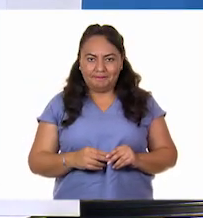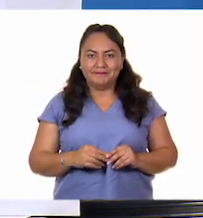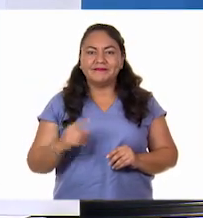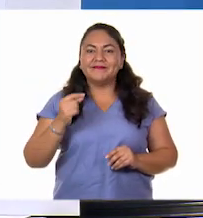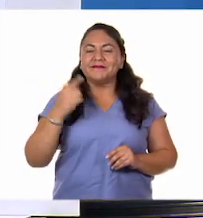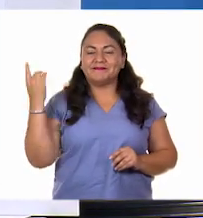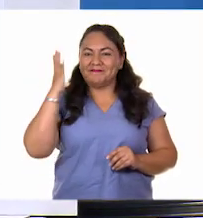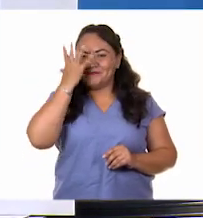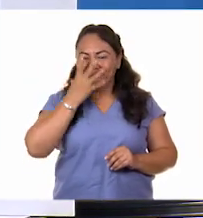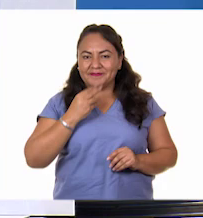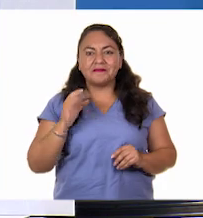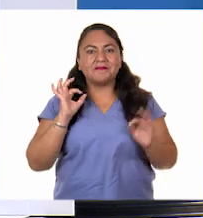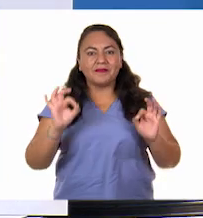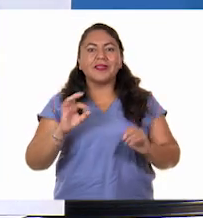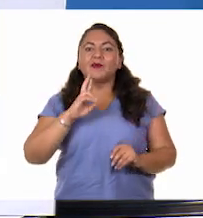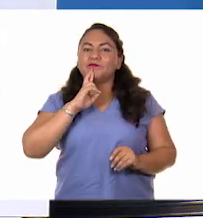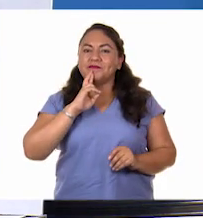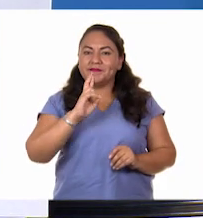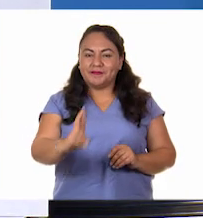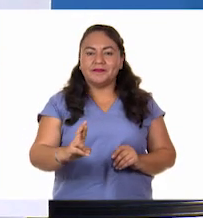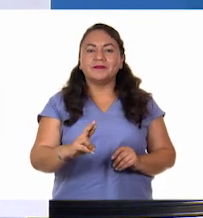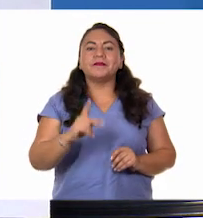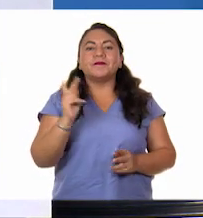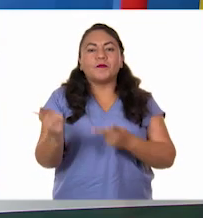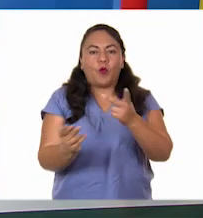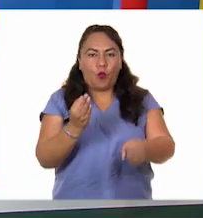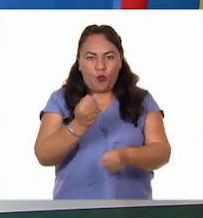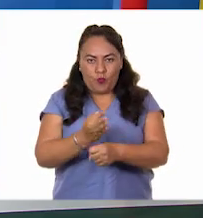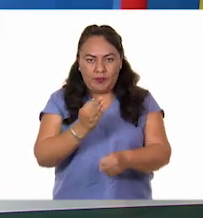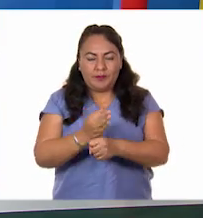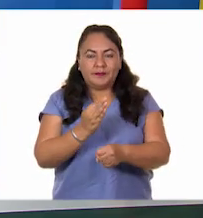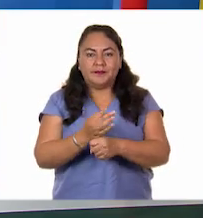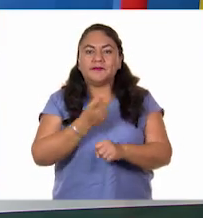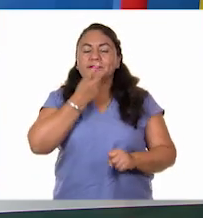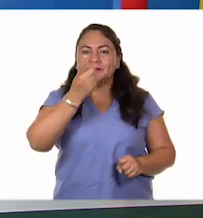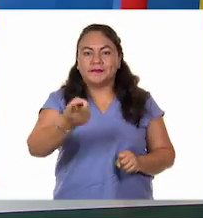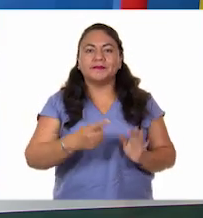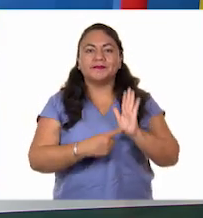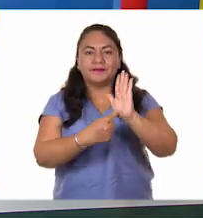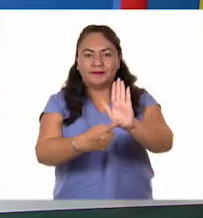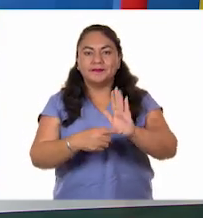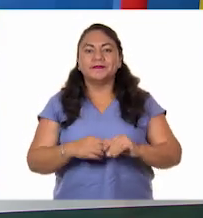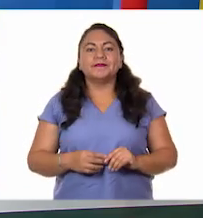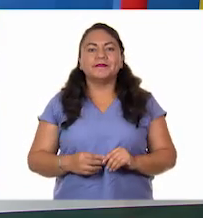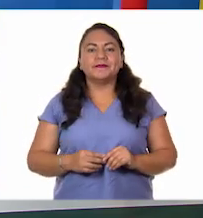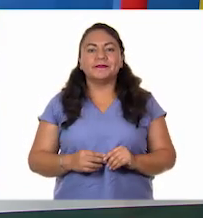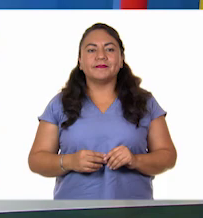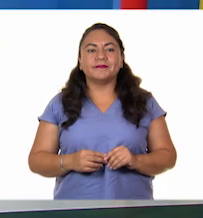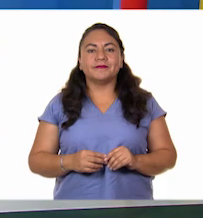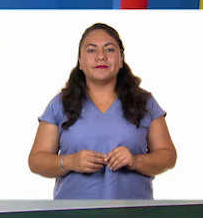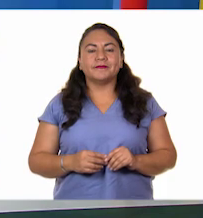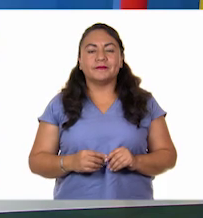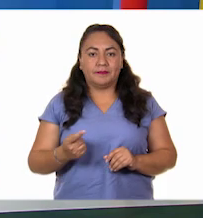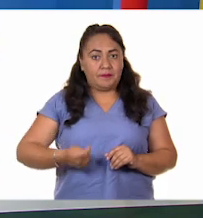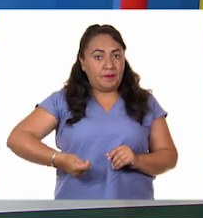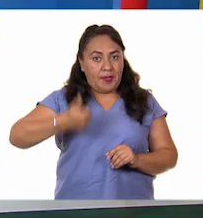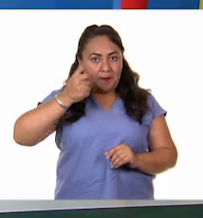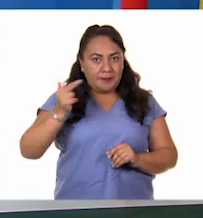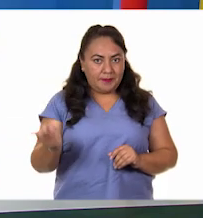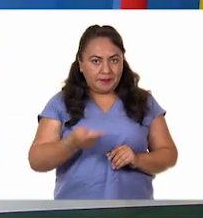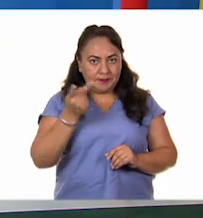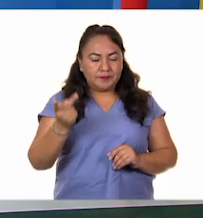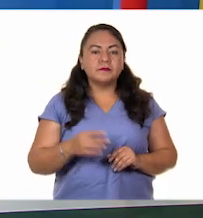bonita la Yami. Lista para responder a un planteamiento que aquí vamos a presentar. Esta es la primera pregunta.